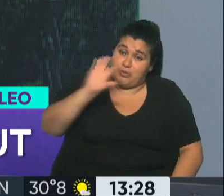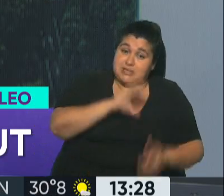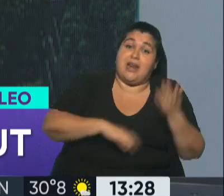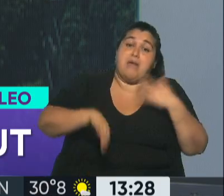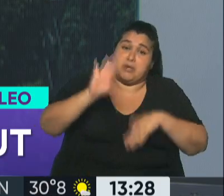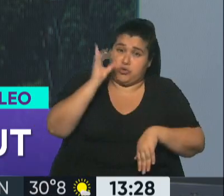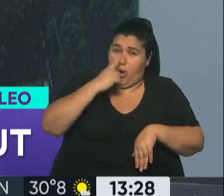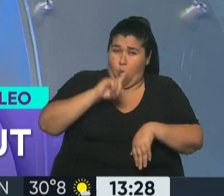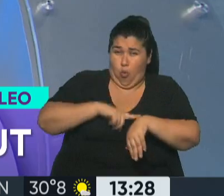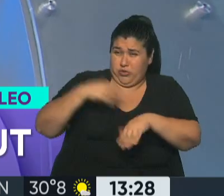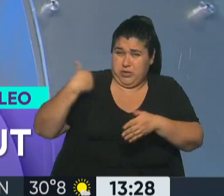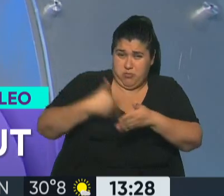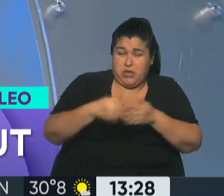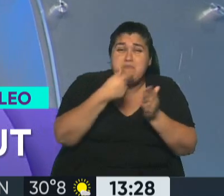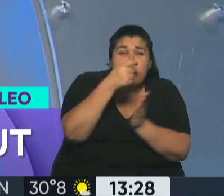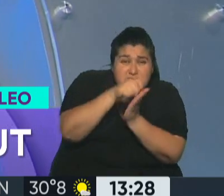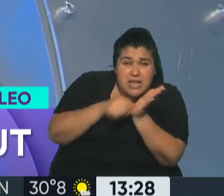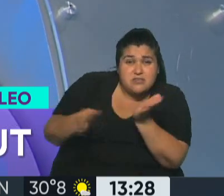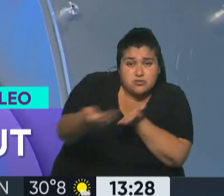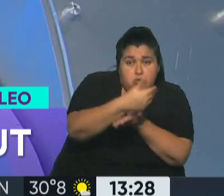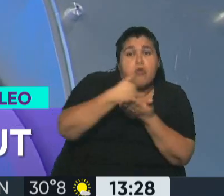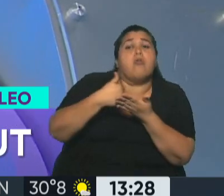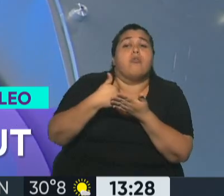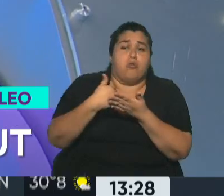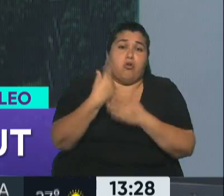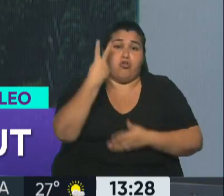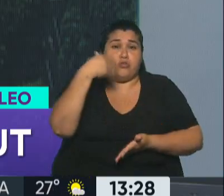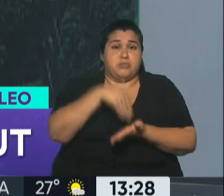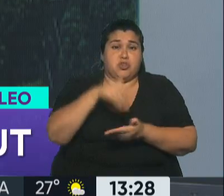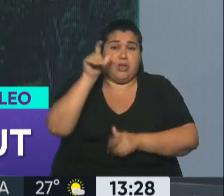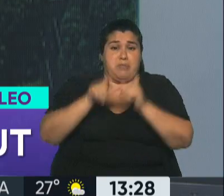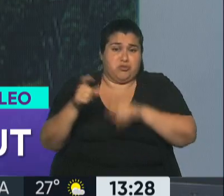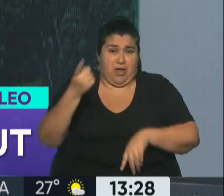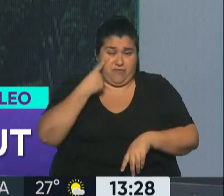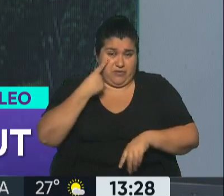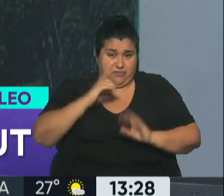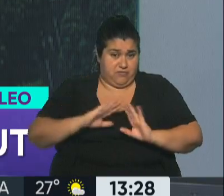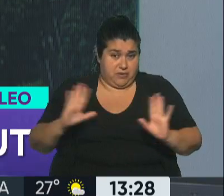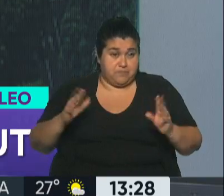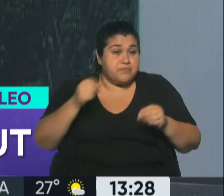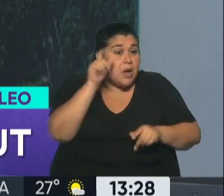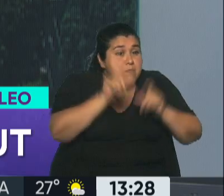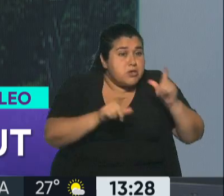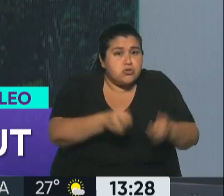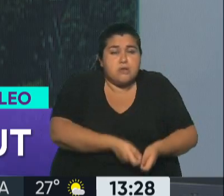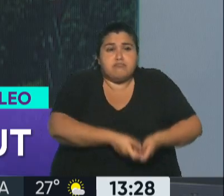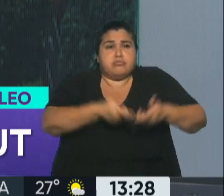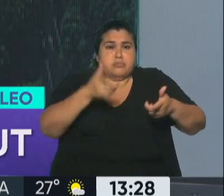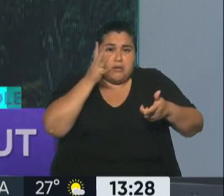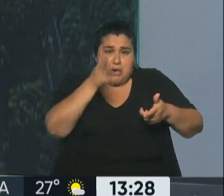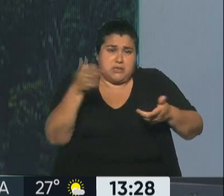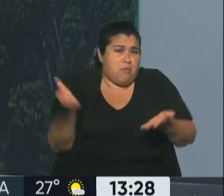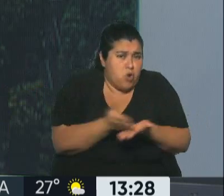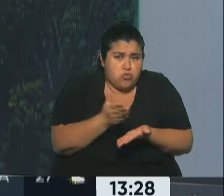son datos del último censo, en la mitad de las provincias argentinas hay menos de un millón de habitantes. Como decía Alberti, donde no hay gente, donde no hay recursos humanos, no hay